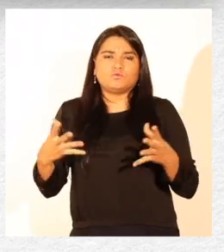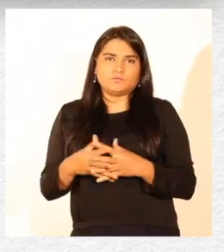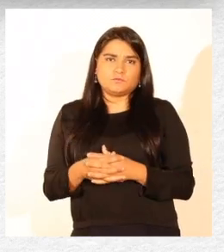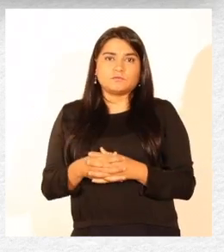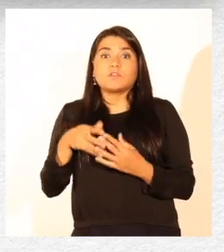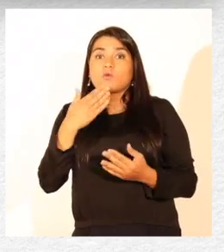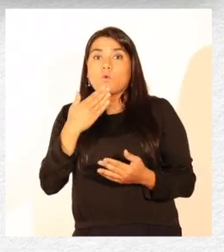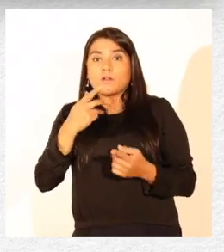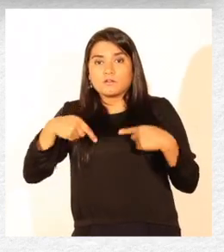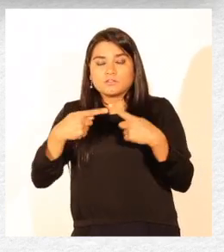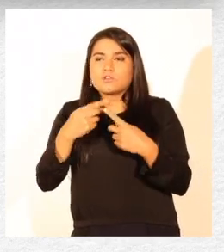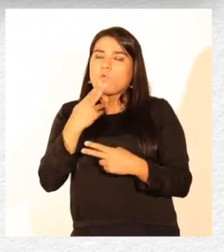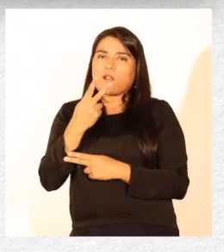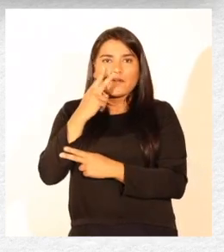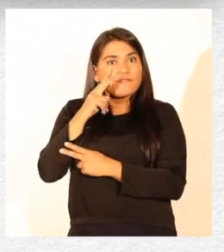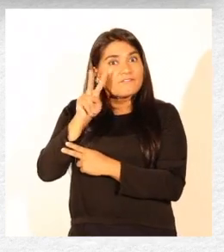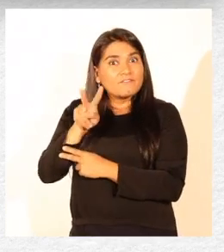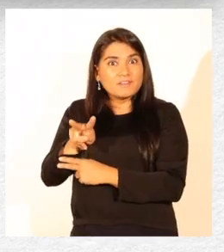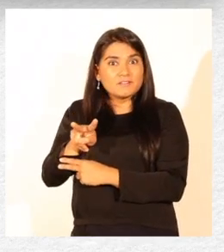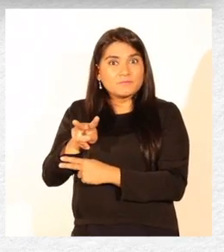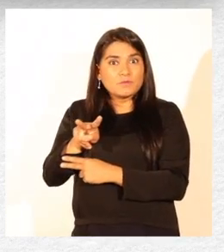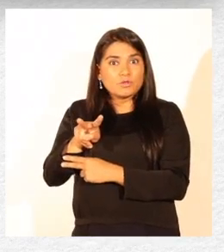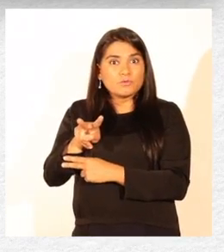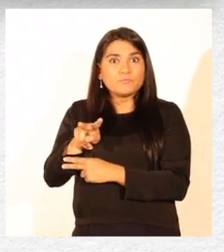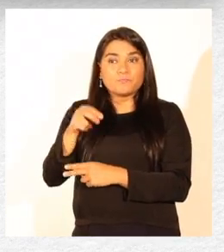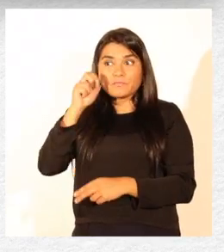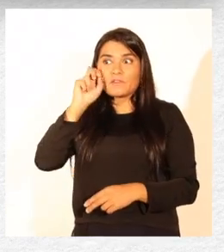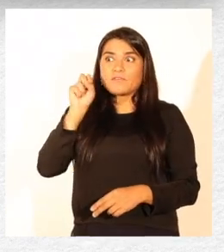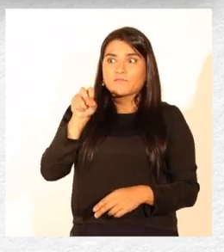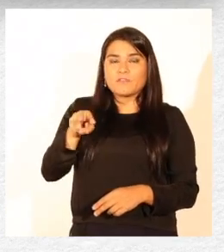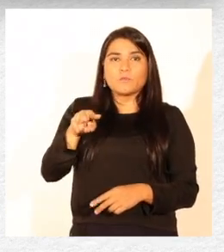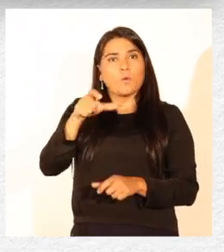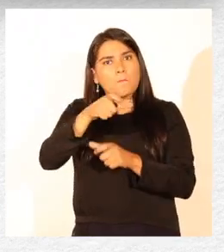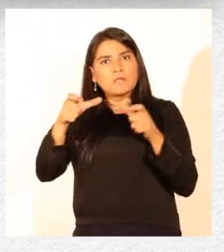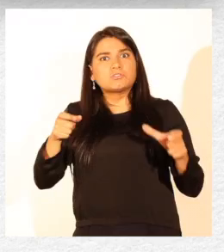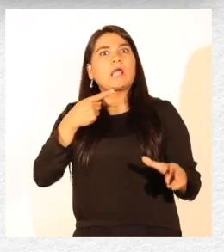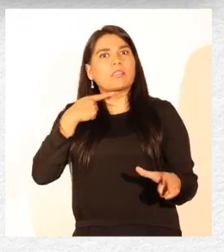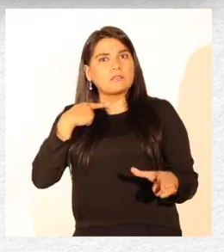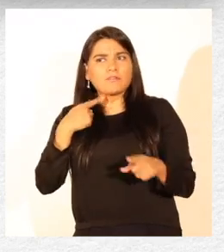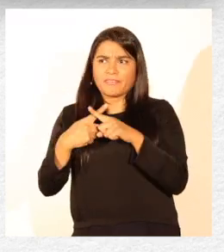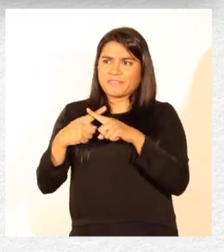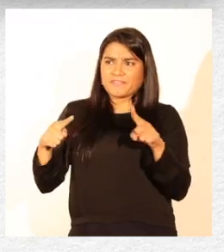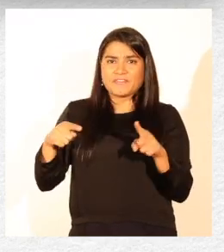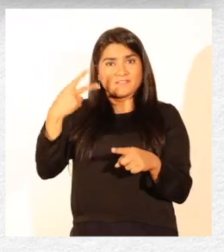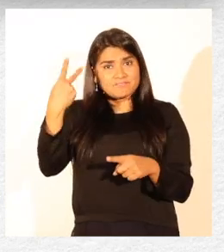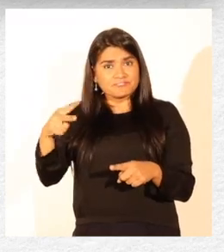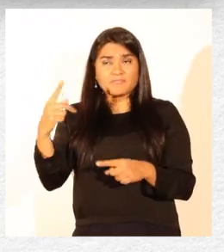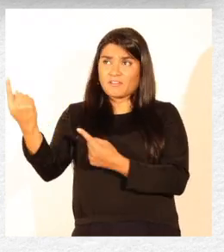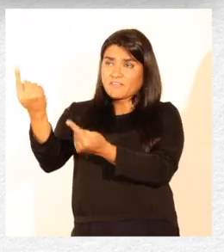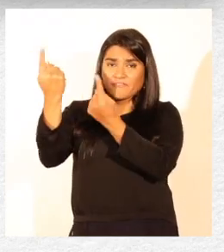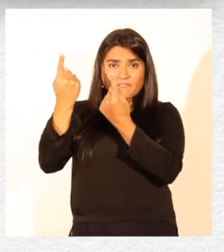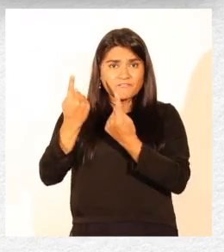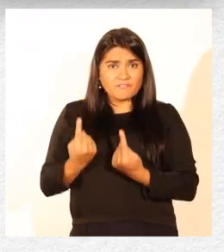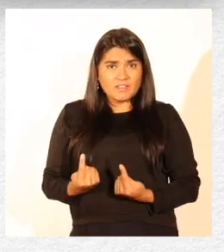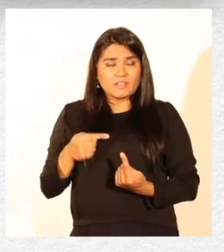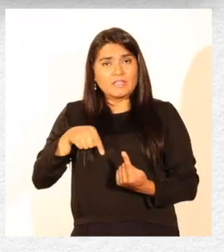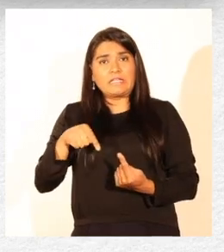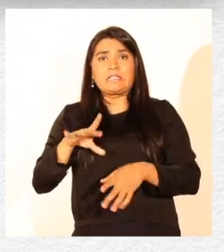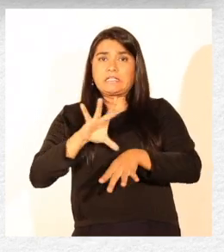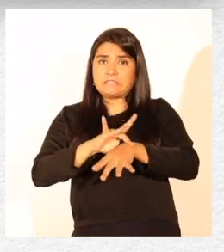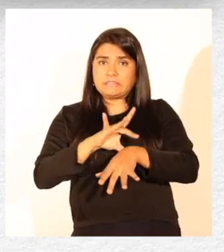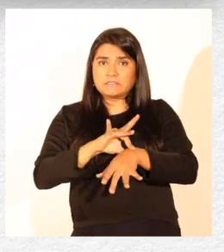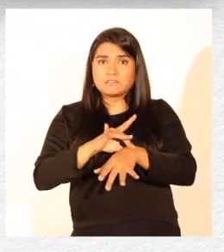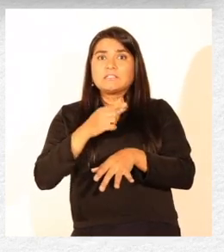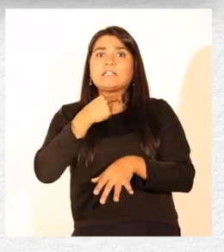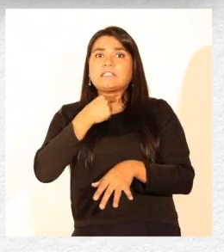de animales. Y, de hecho, nosotros vemos un interés incluso distinto de las propias personas, que son las que